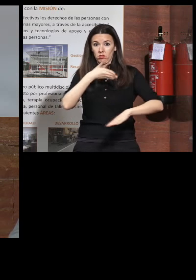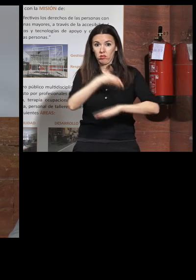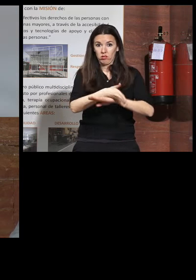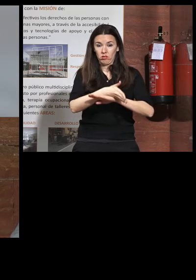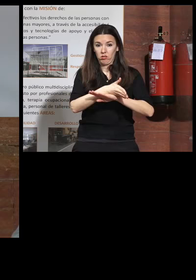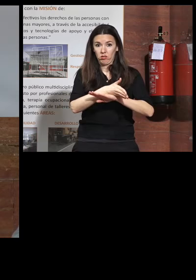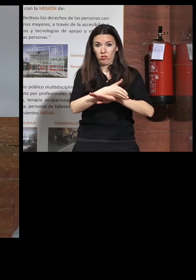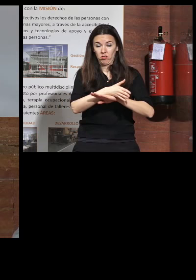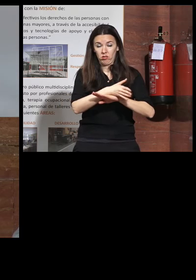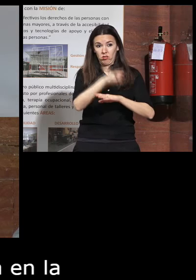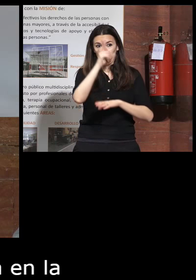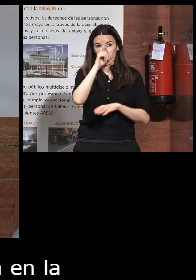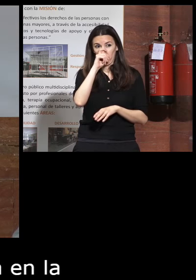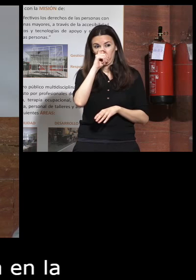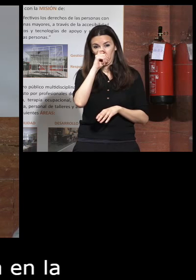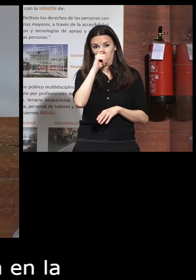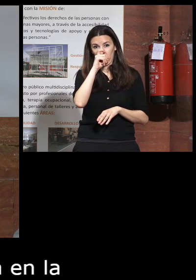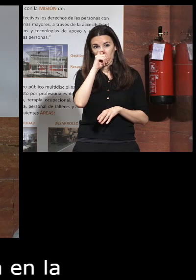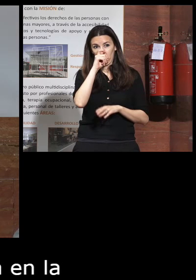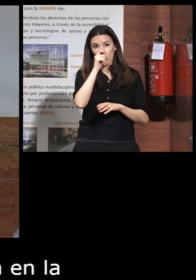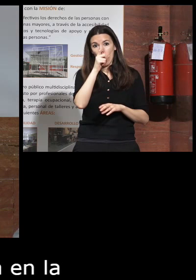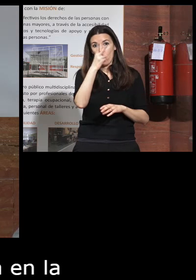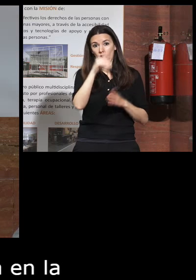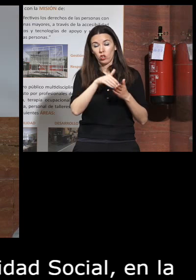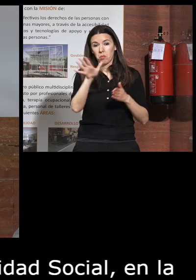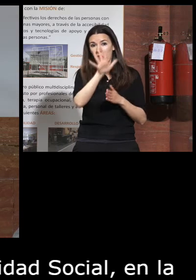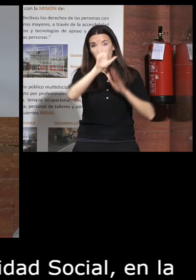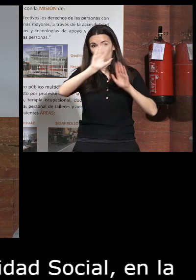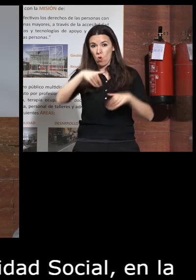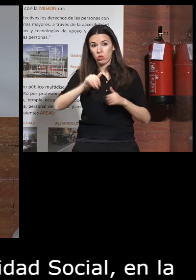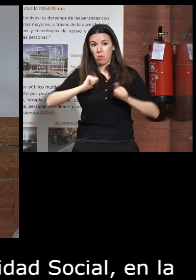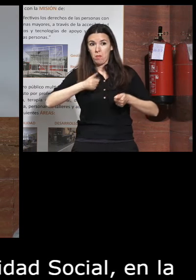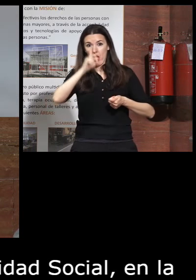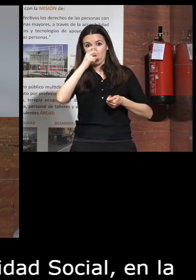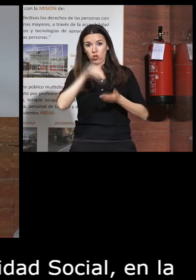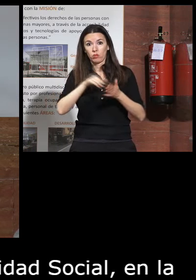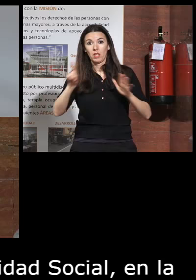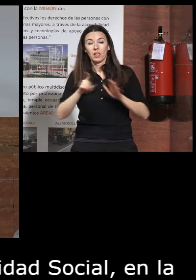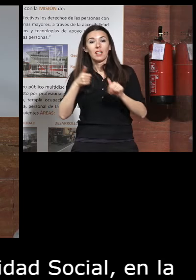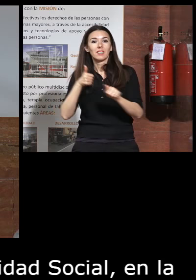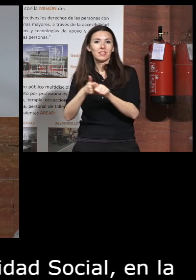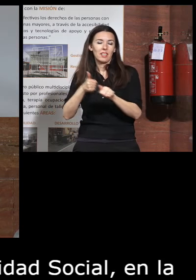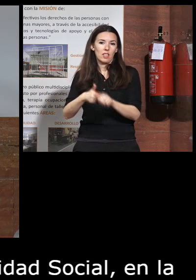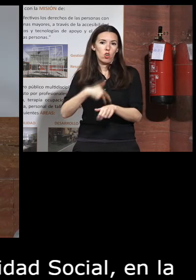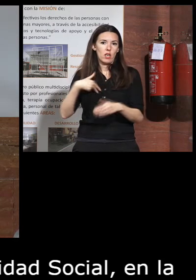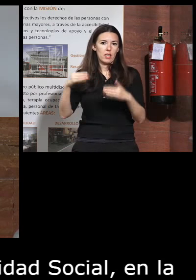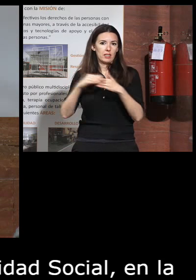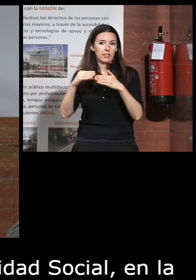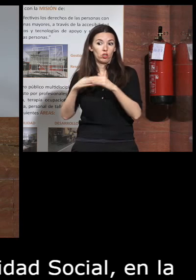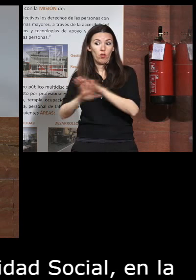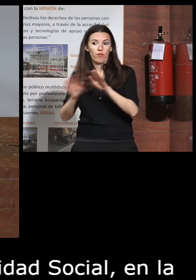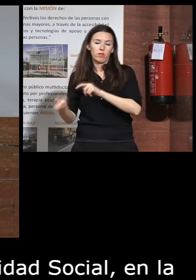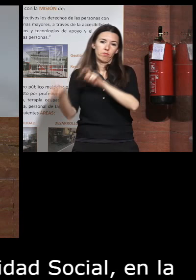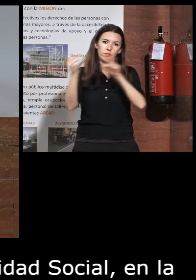adscrito en el año finales de 2005 principios de 2006 dejé de ser secretario general del inserso y fui